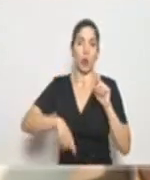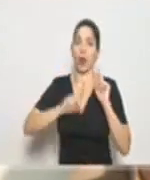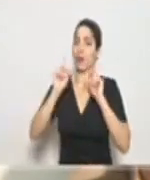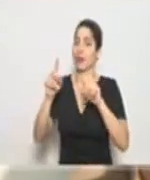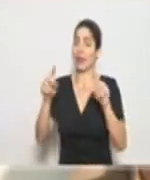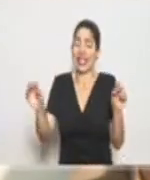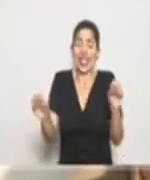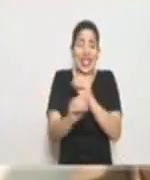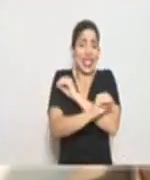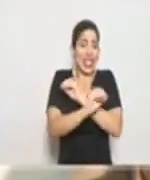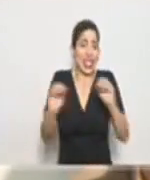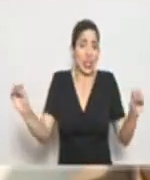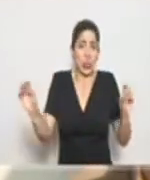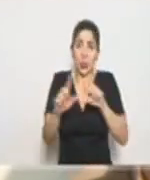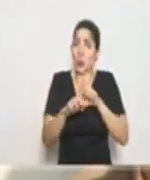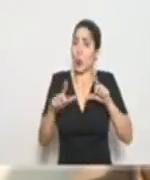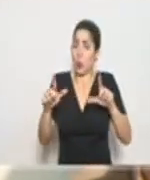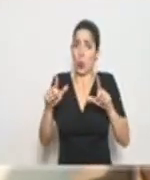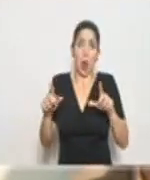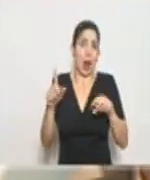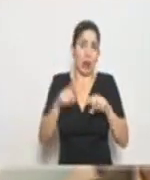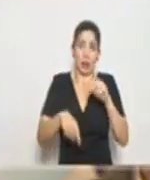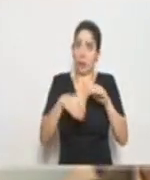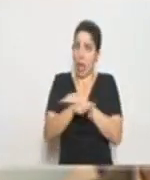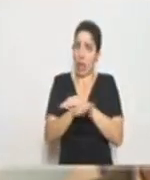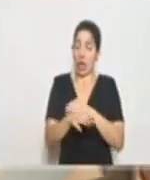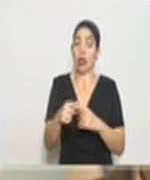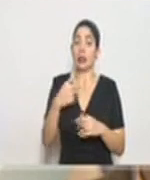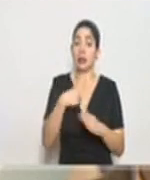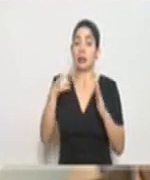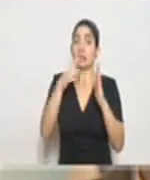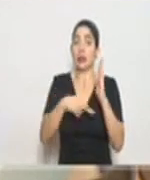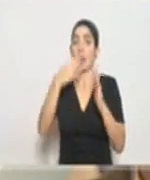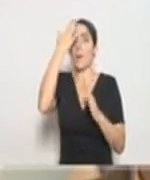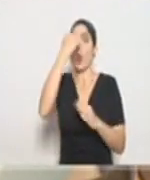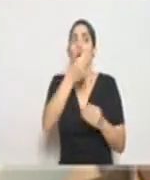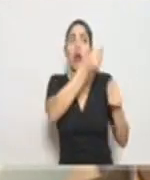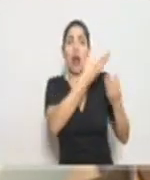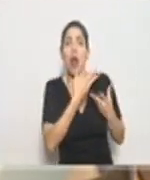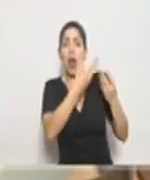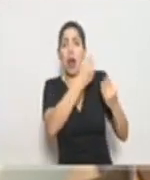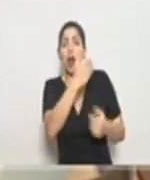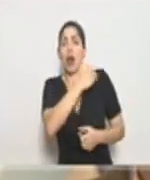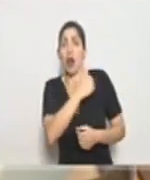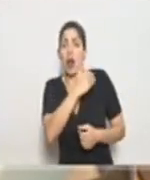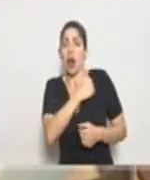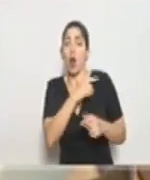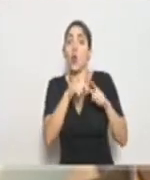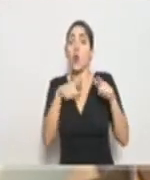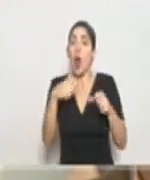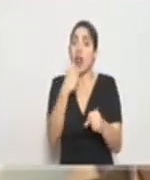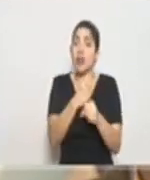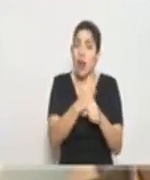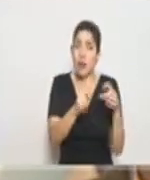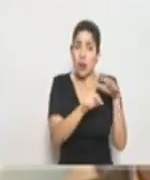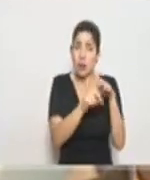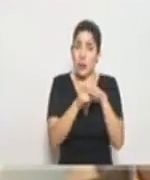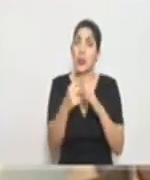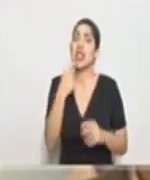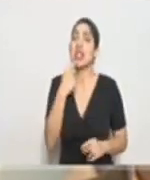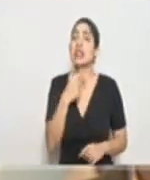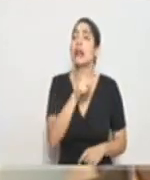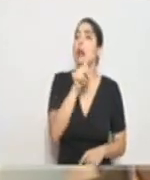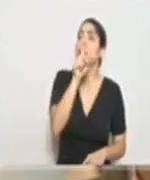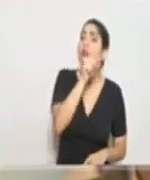yendo a ningún lugar en absoluto. Y lo insisto porque sigo teniendo reportes de lugares de trabajo que me dicen